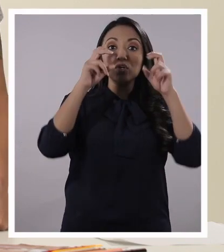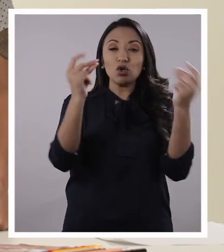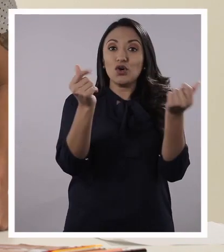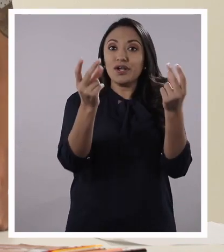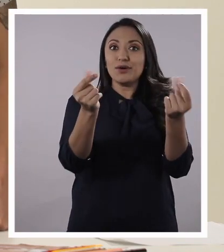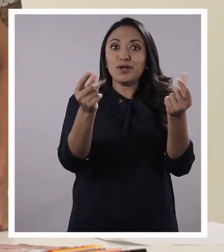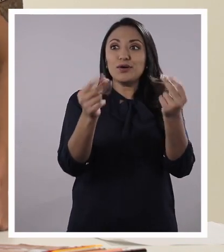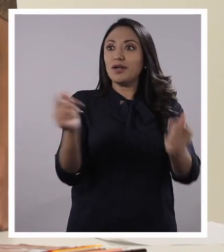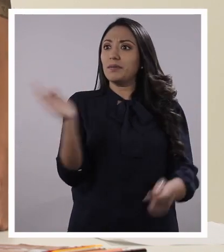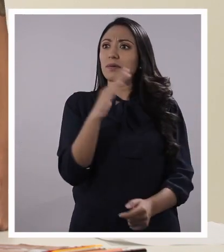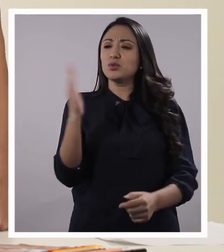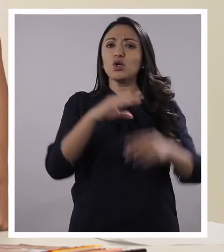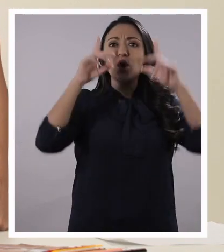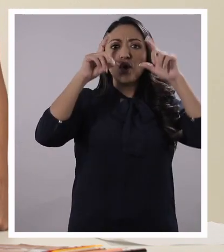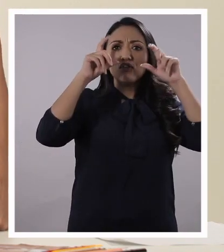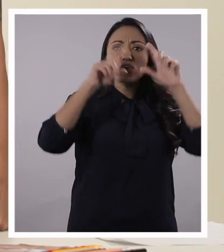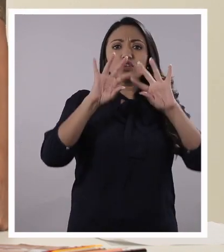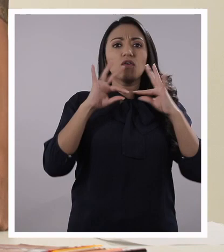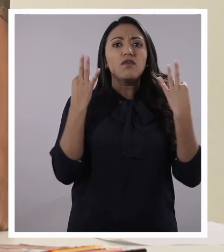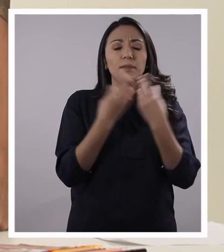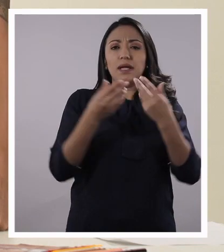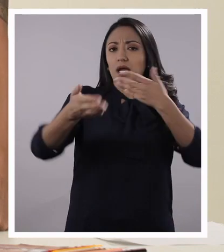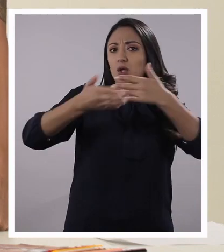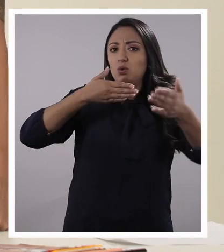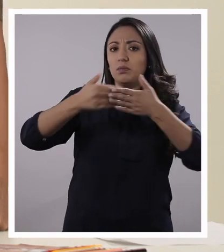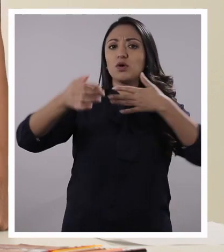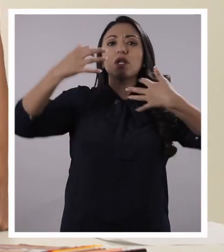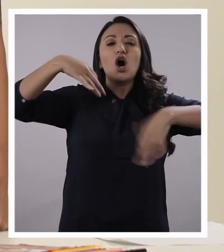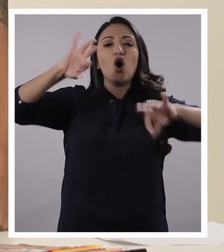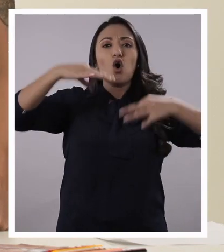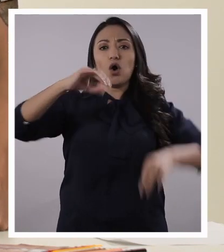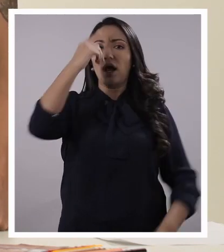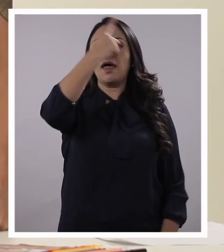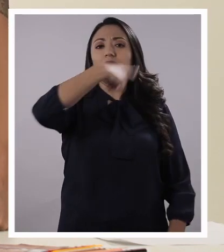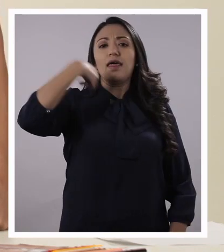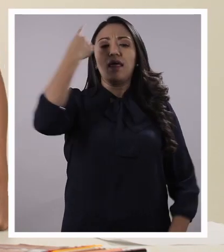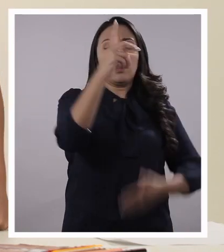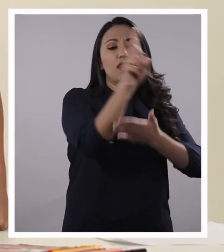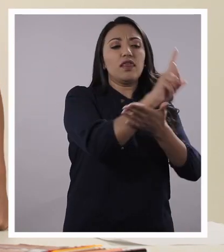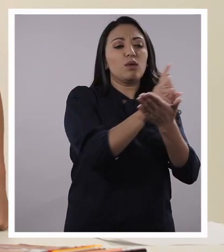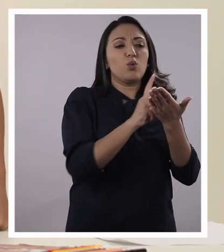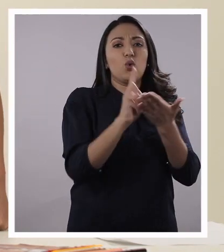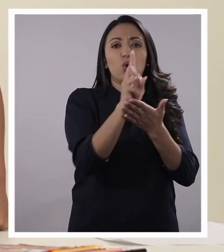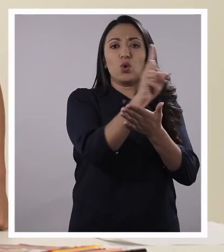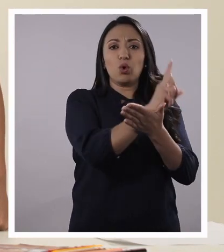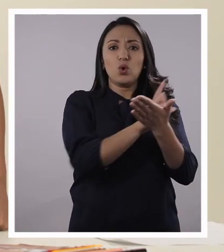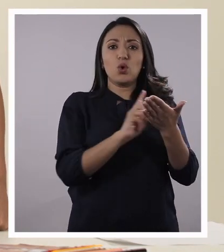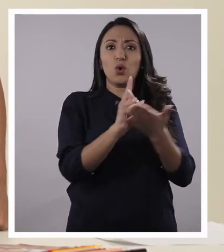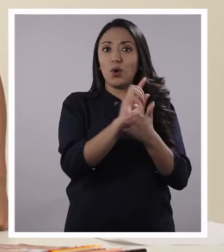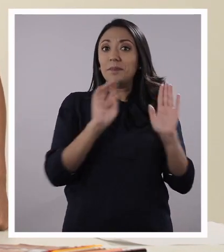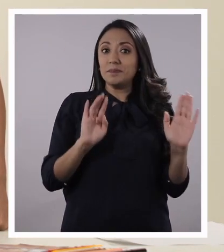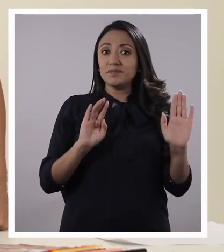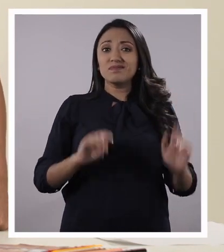corriendo a buscar. Si no tienen fotos, no importa. En hojas, dibujen a los miembros de su familia. Eso también está bonito. Y si no quieren